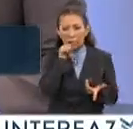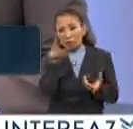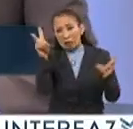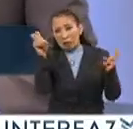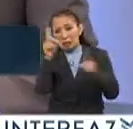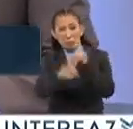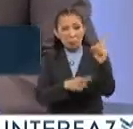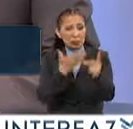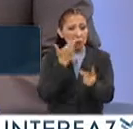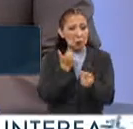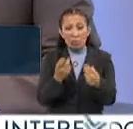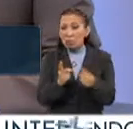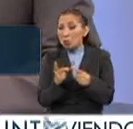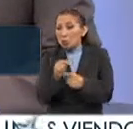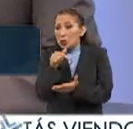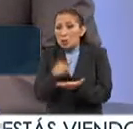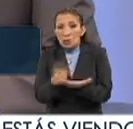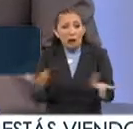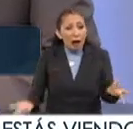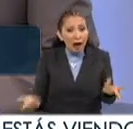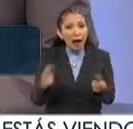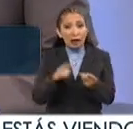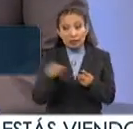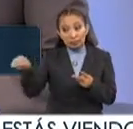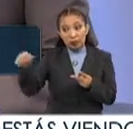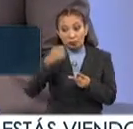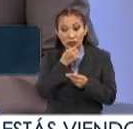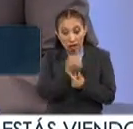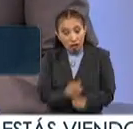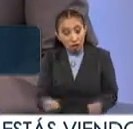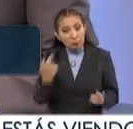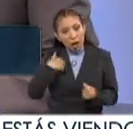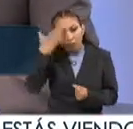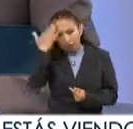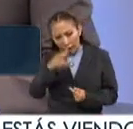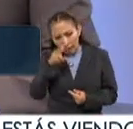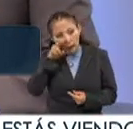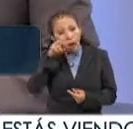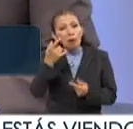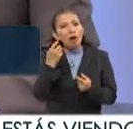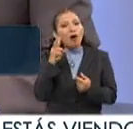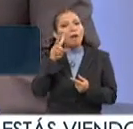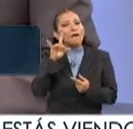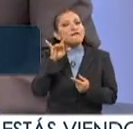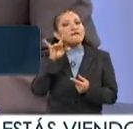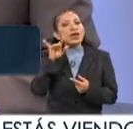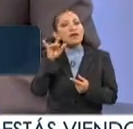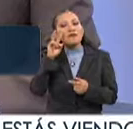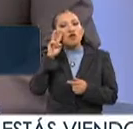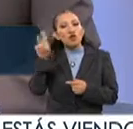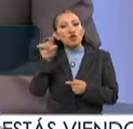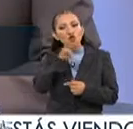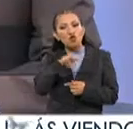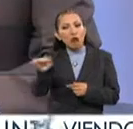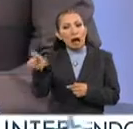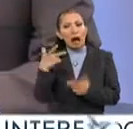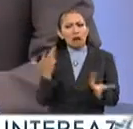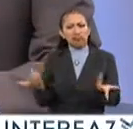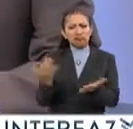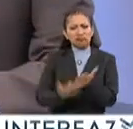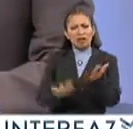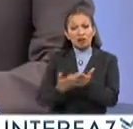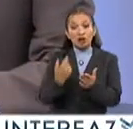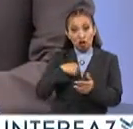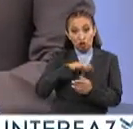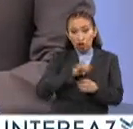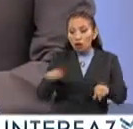mucho el tema de deporte también. Entonces, ellos son niños, pero, niños, niños, pero también tienen estas preocupaciones. Y la verdad es que el hecho de